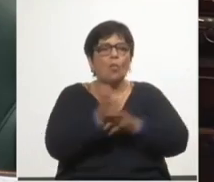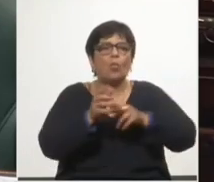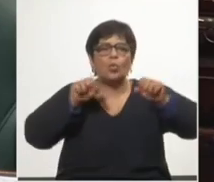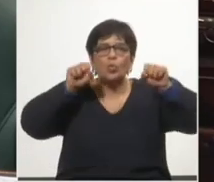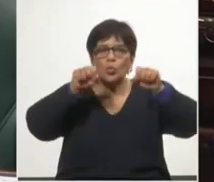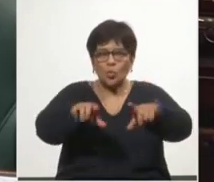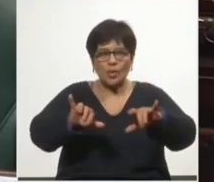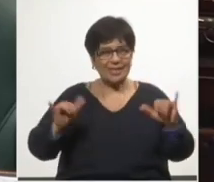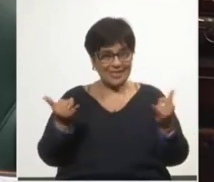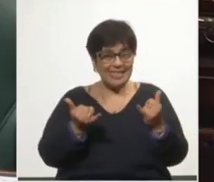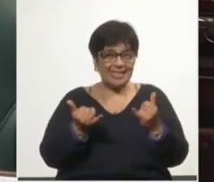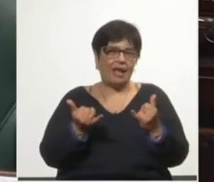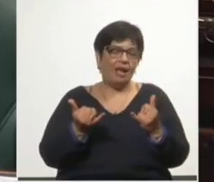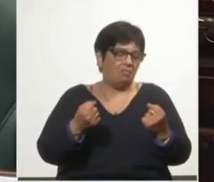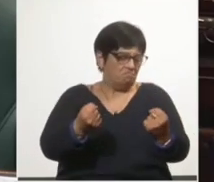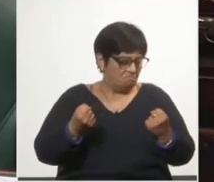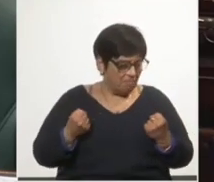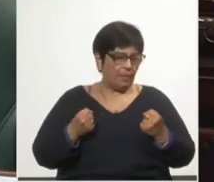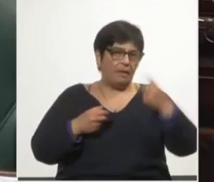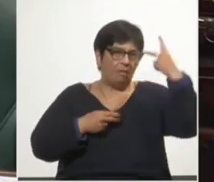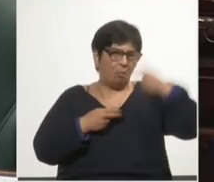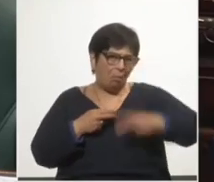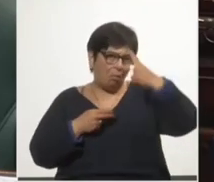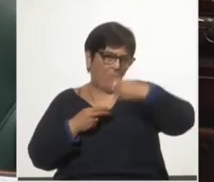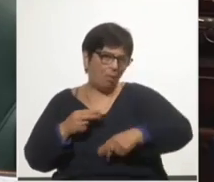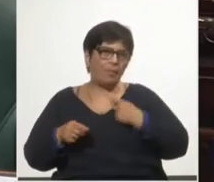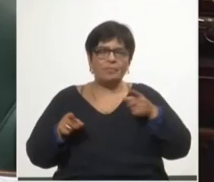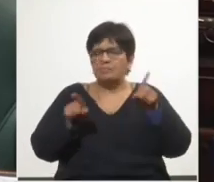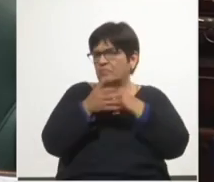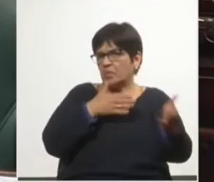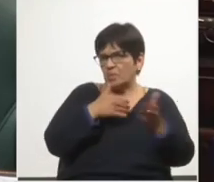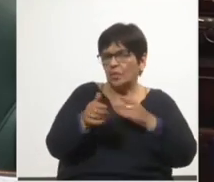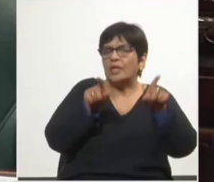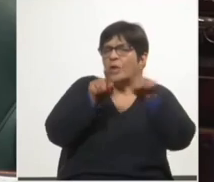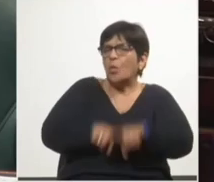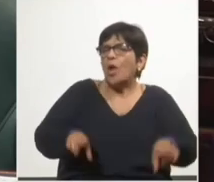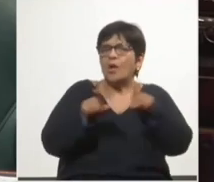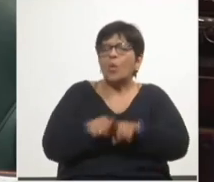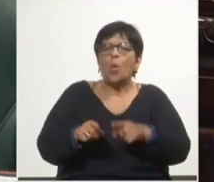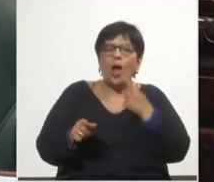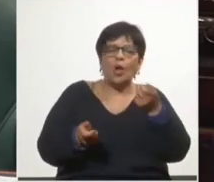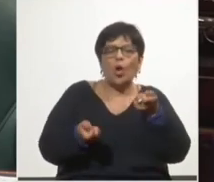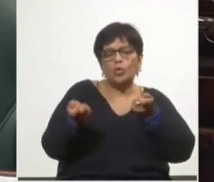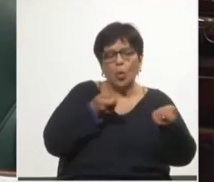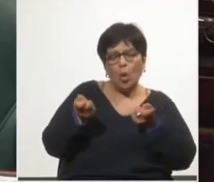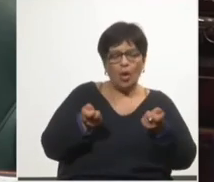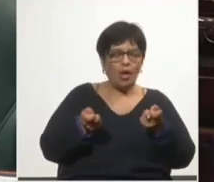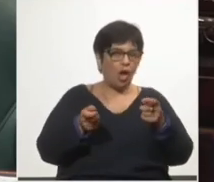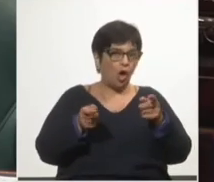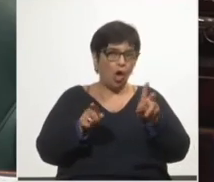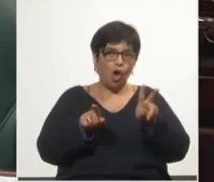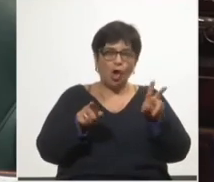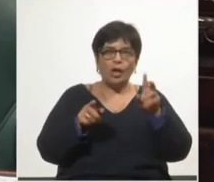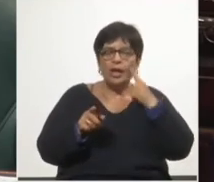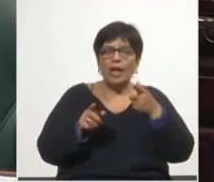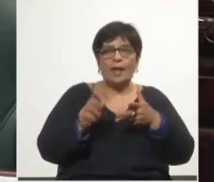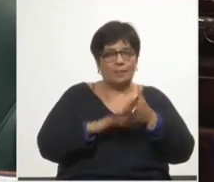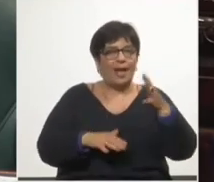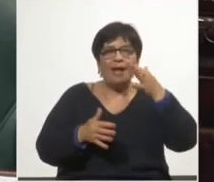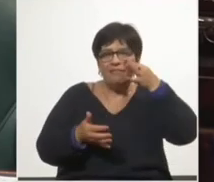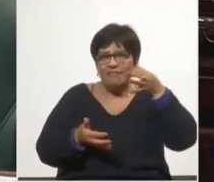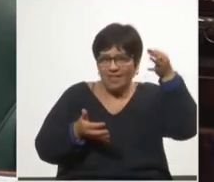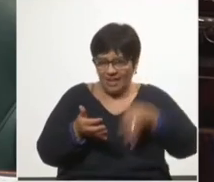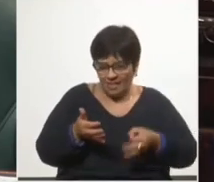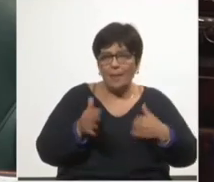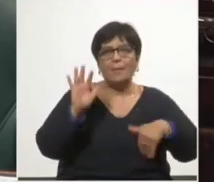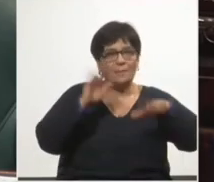ya de por sí austeras y limitadas, aún dentro de su margen de maniobra, fue más realista que el Rey